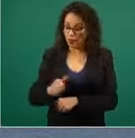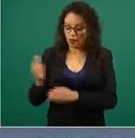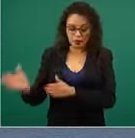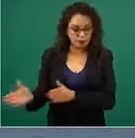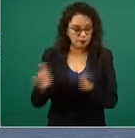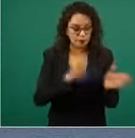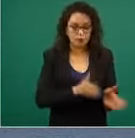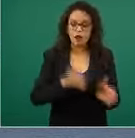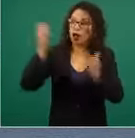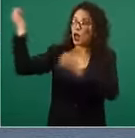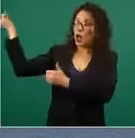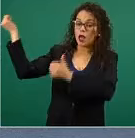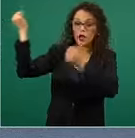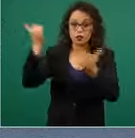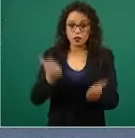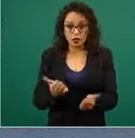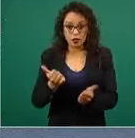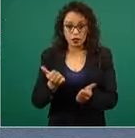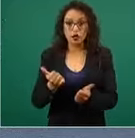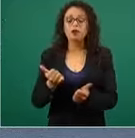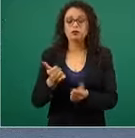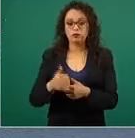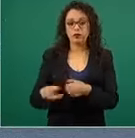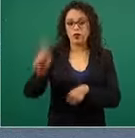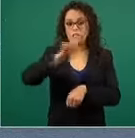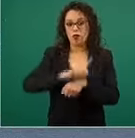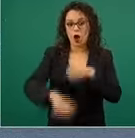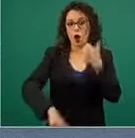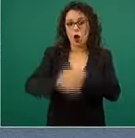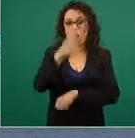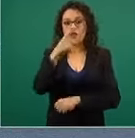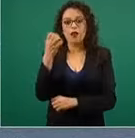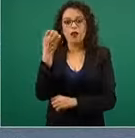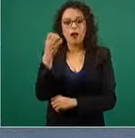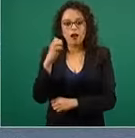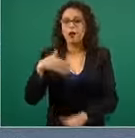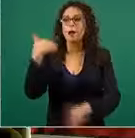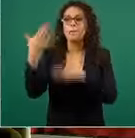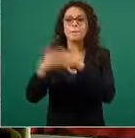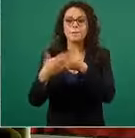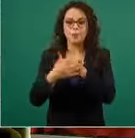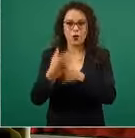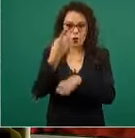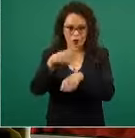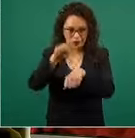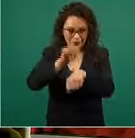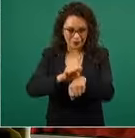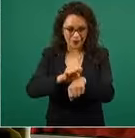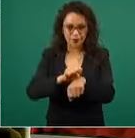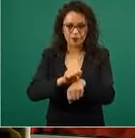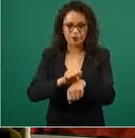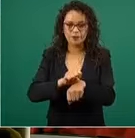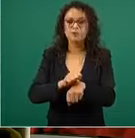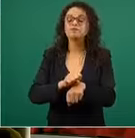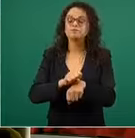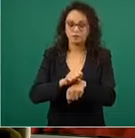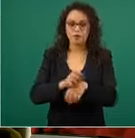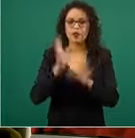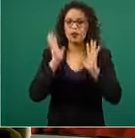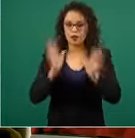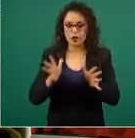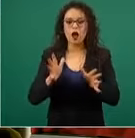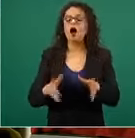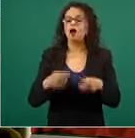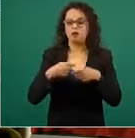el día 11 de enero, es decir, la próxima semana, ya simultáneamente vacunaremos en el